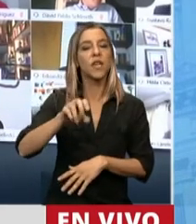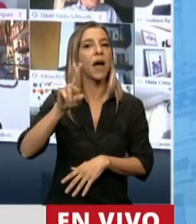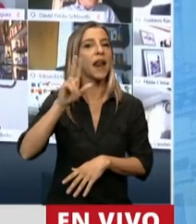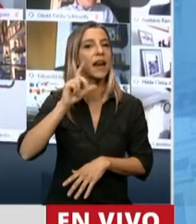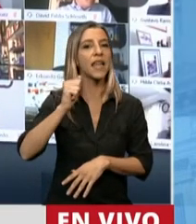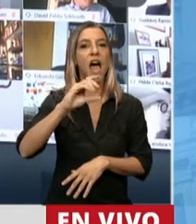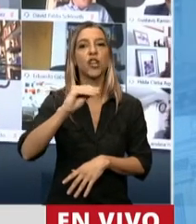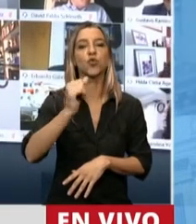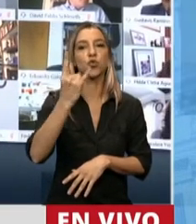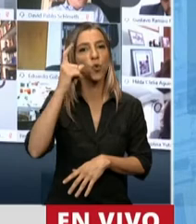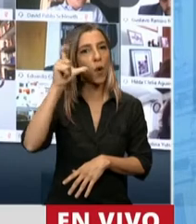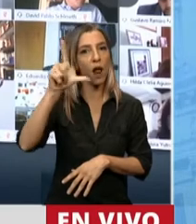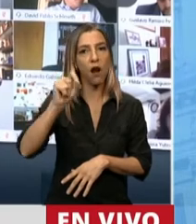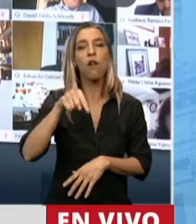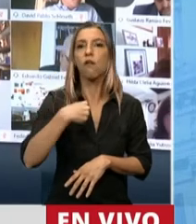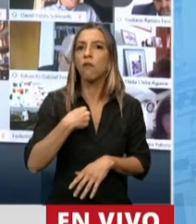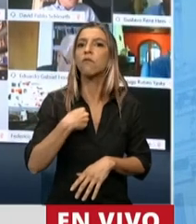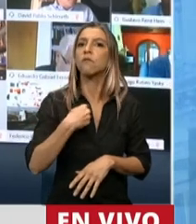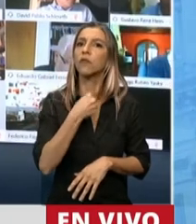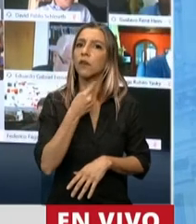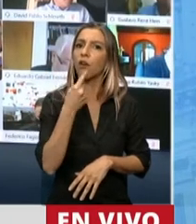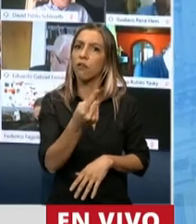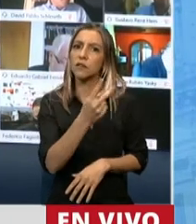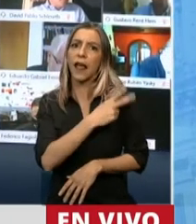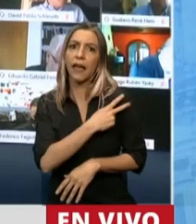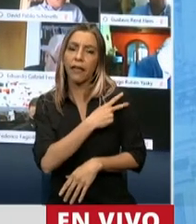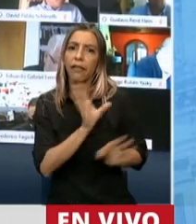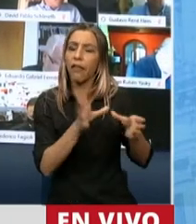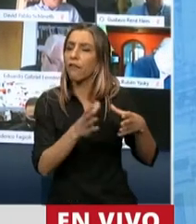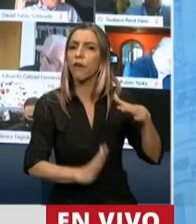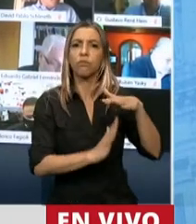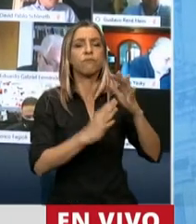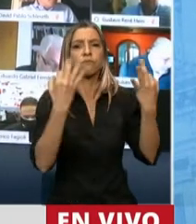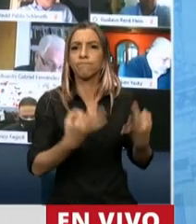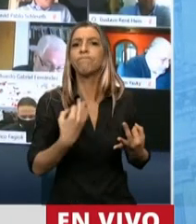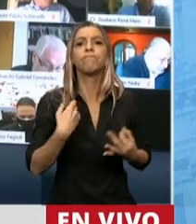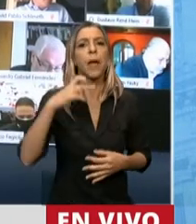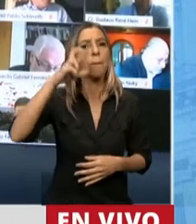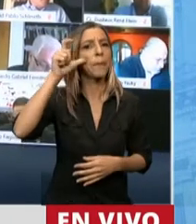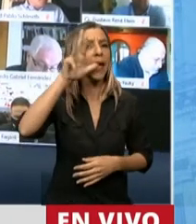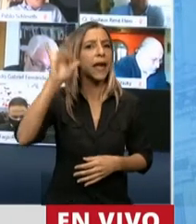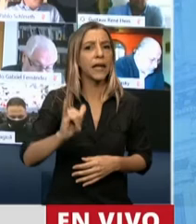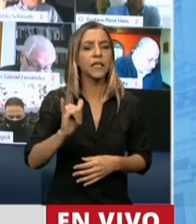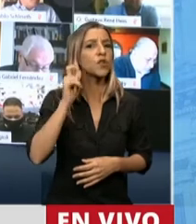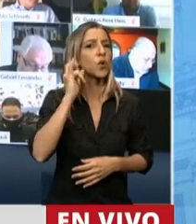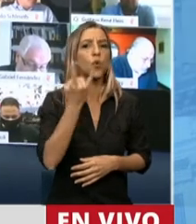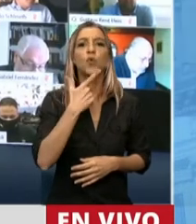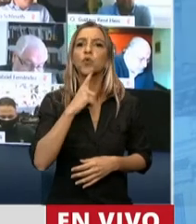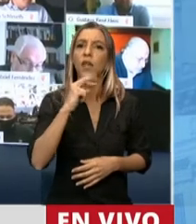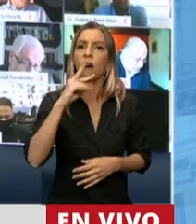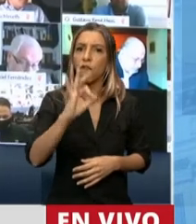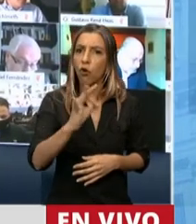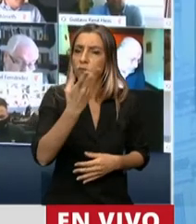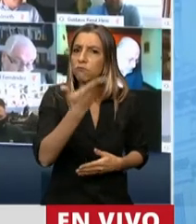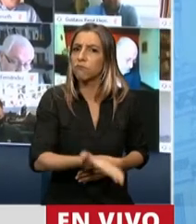Y ahí quiero destacar también la actuación del jefe de cuerpo de bomberos, el señor Gustavo Pérez. En Corrientes se han